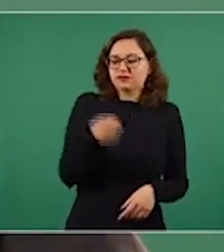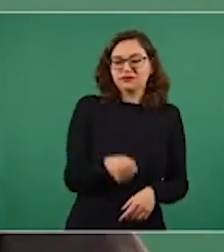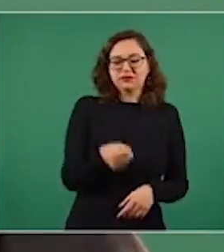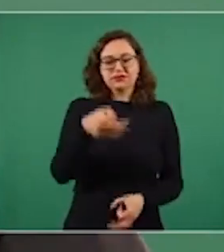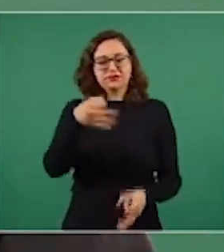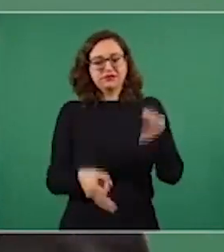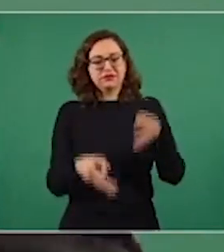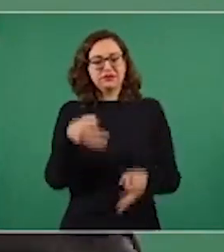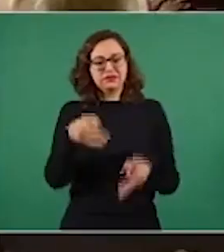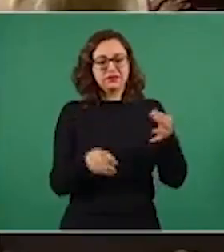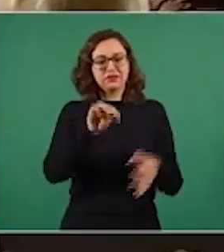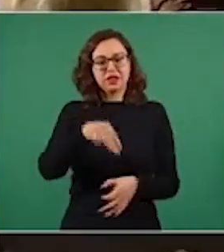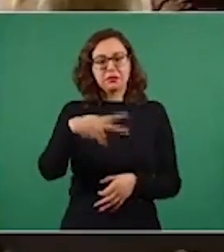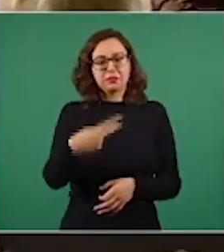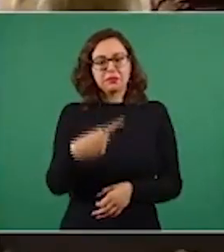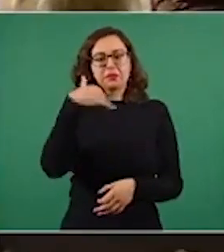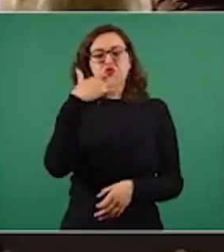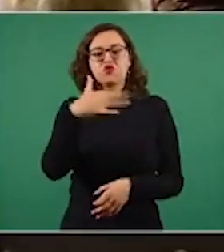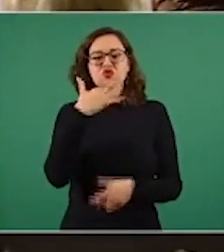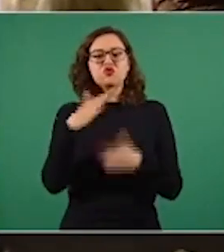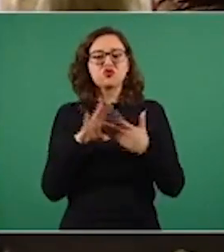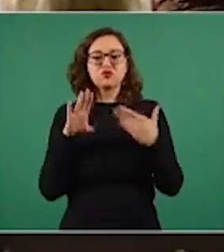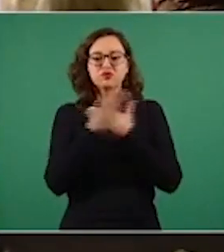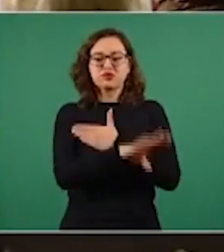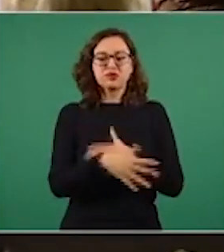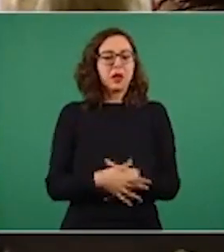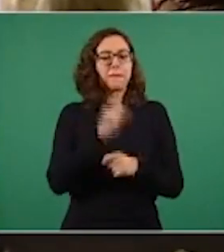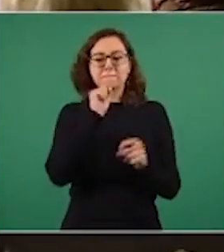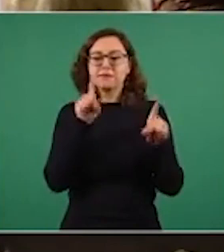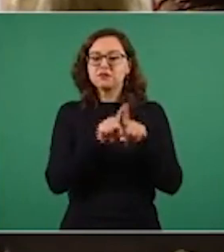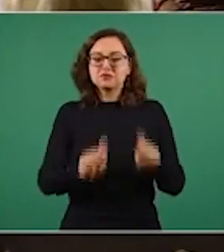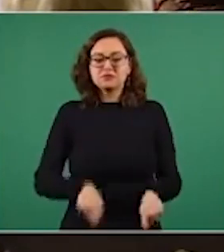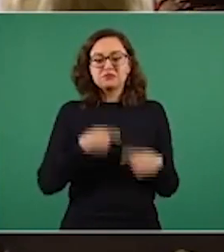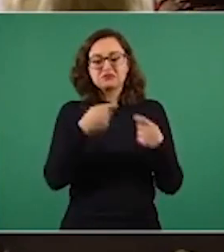y también por 10 o 15 años hacia adelante